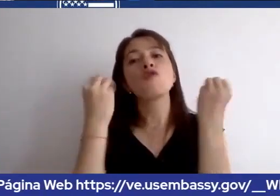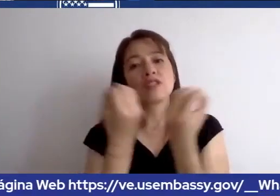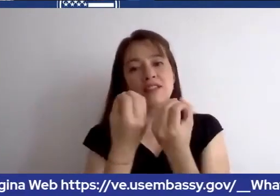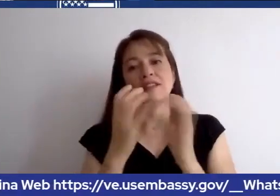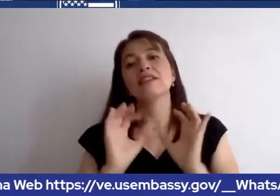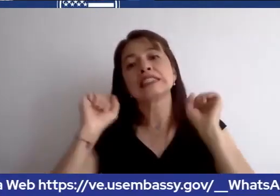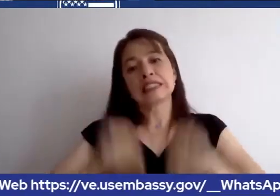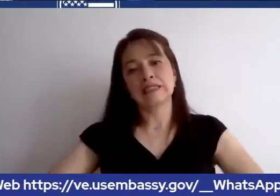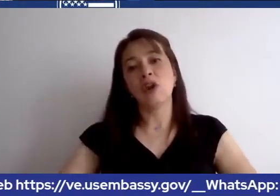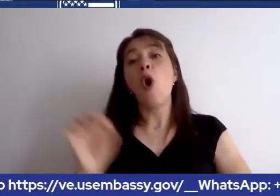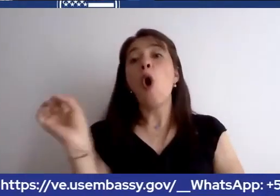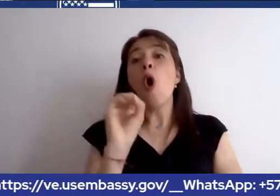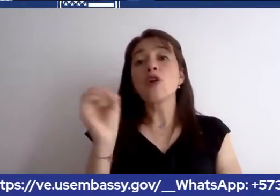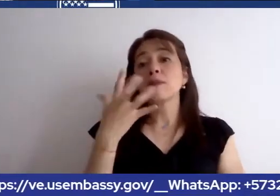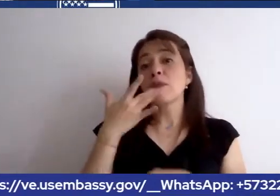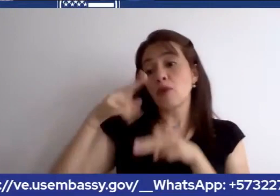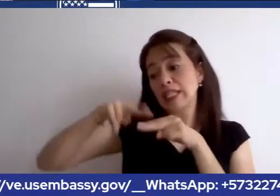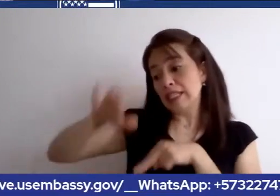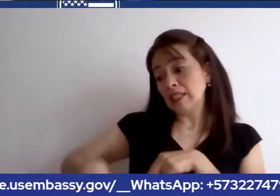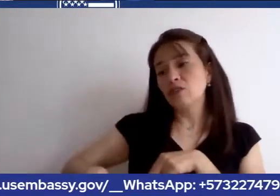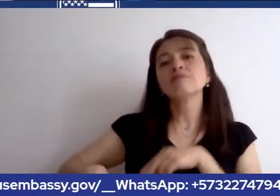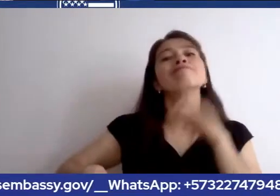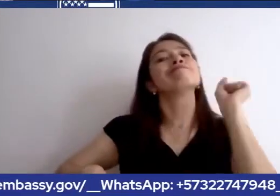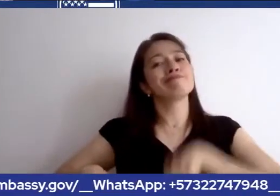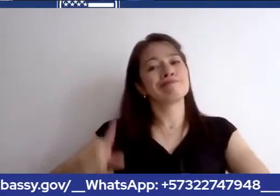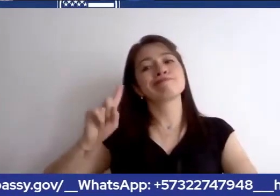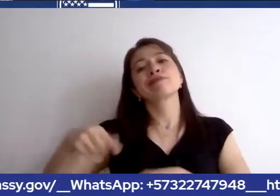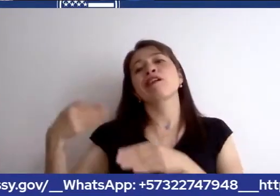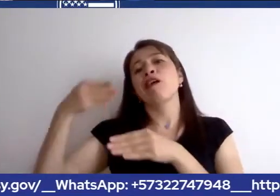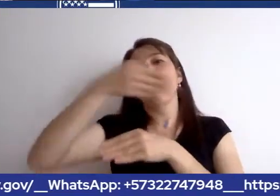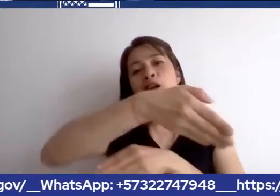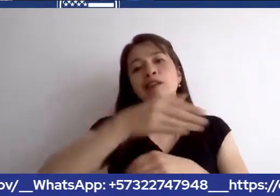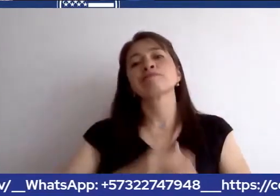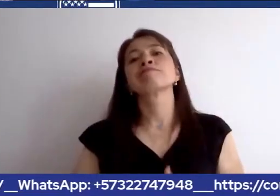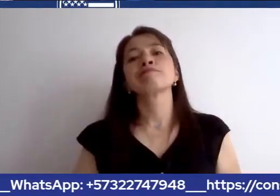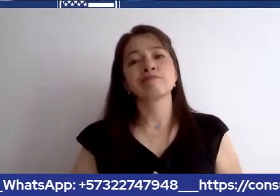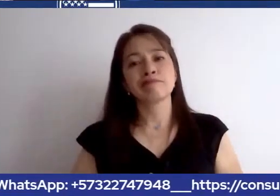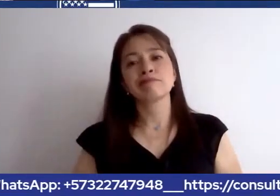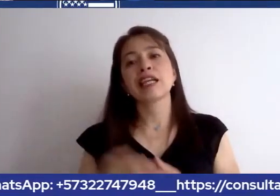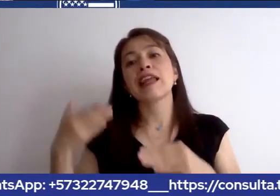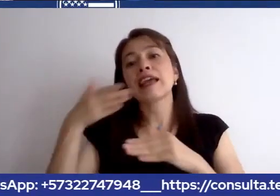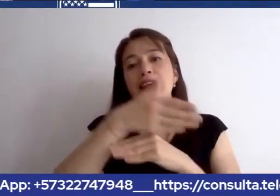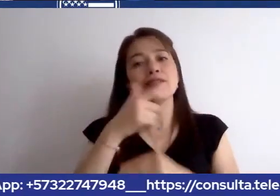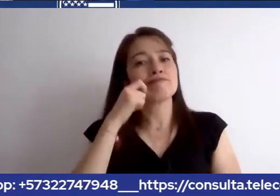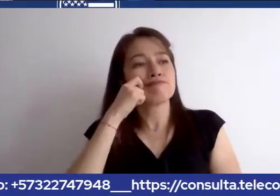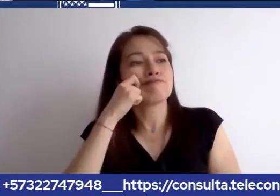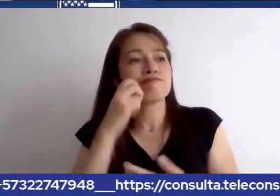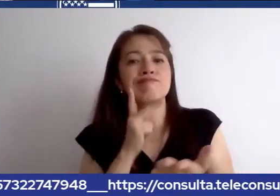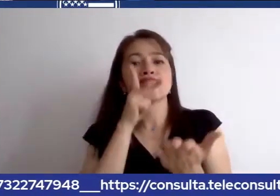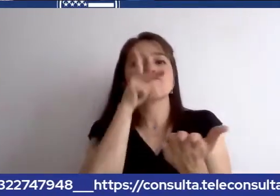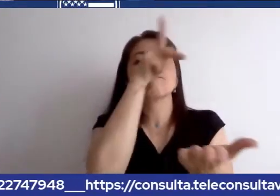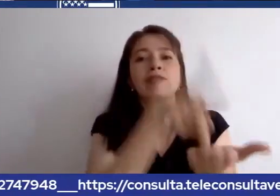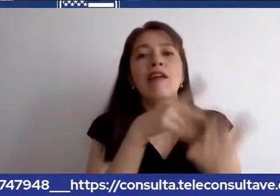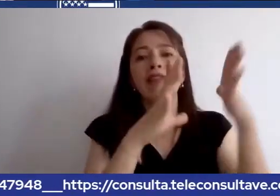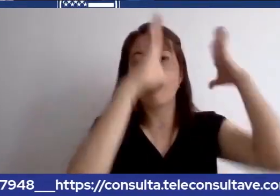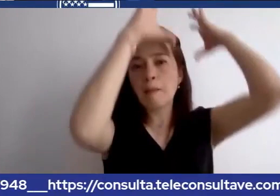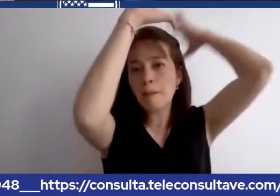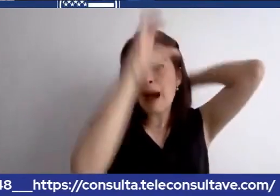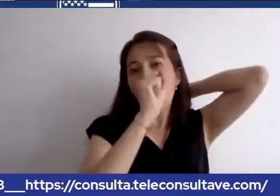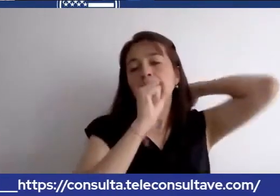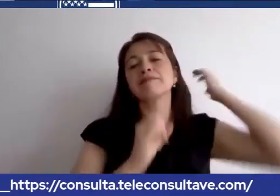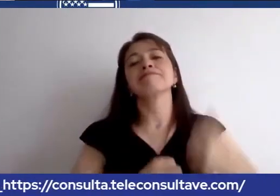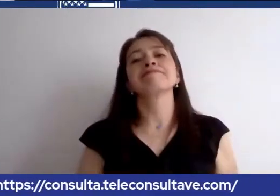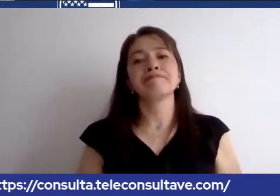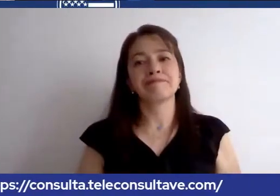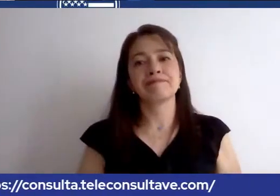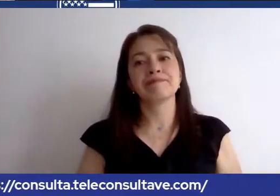embajada pero si tenemos servicios para para la renovación muy